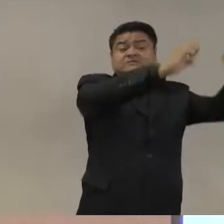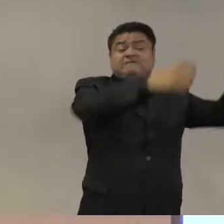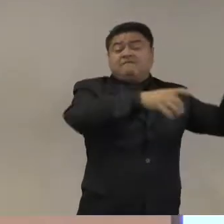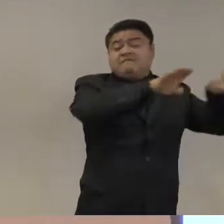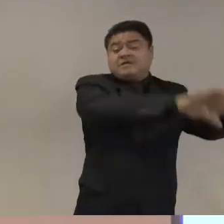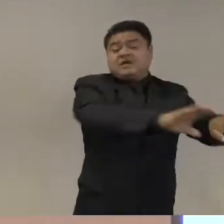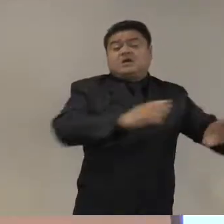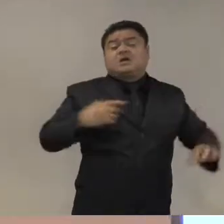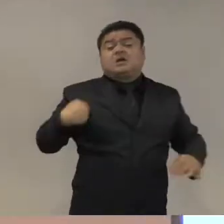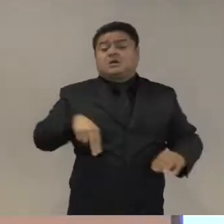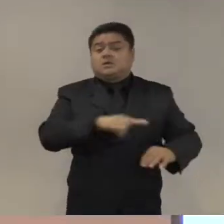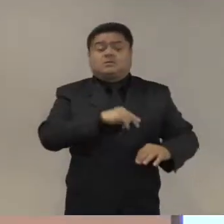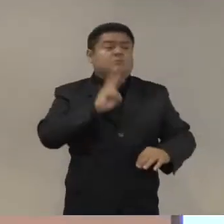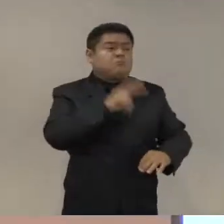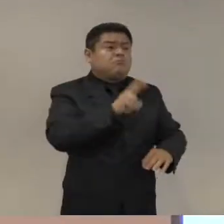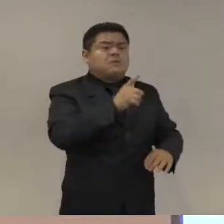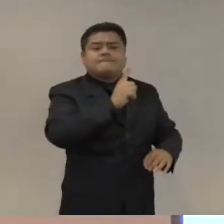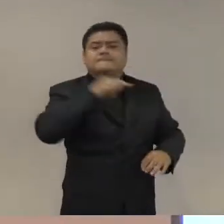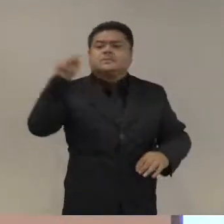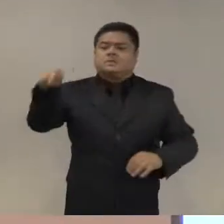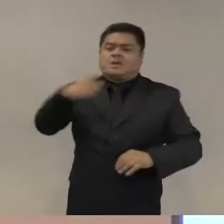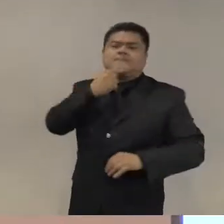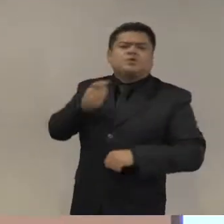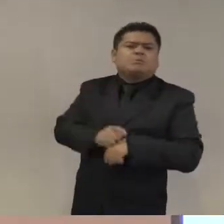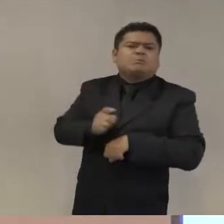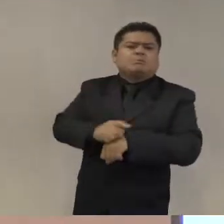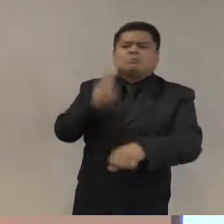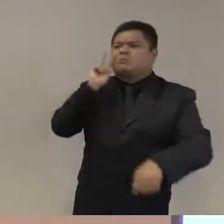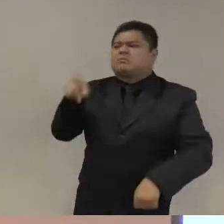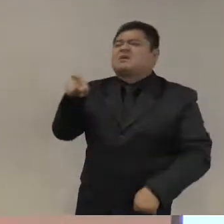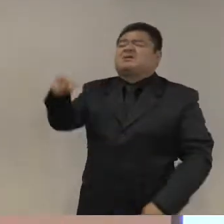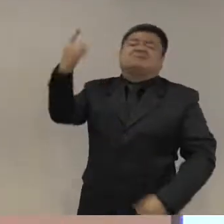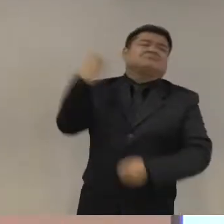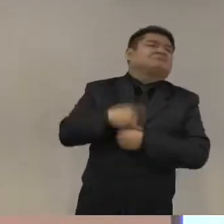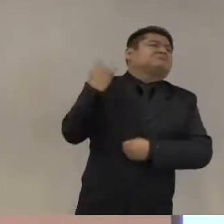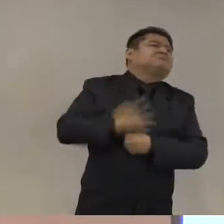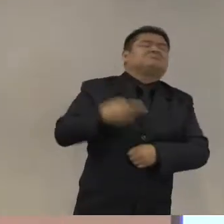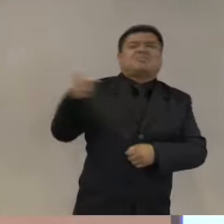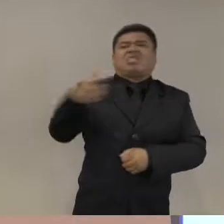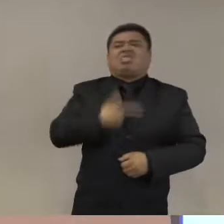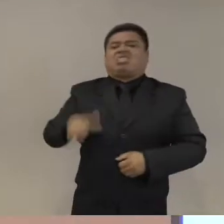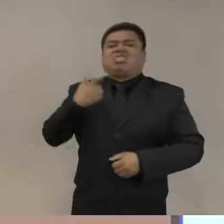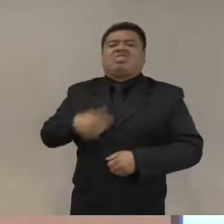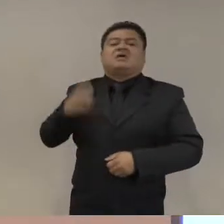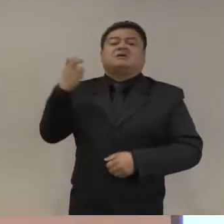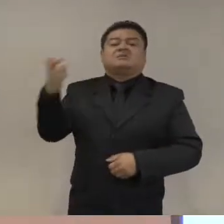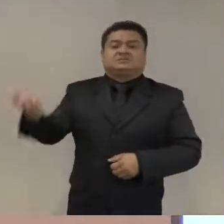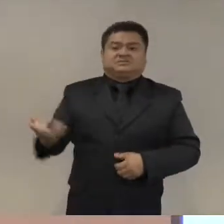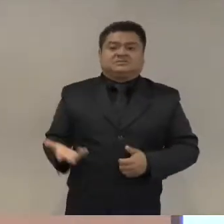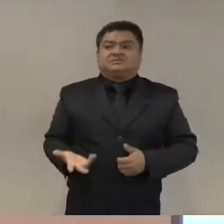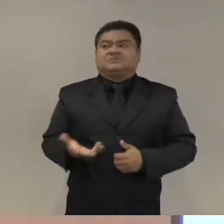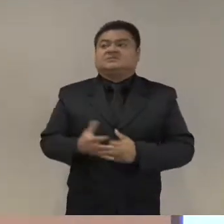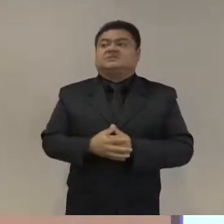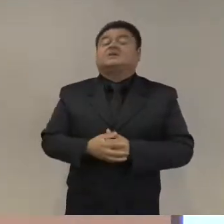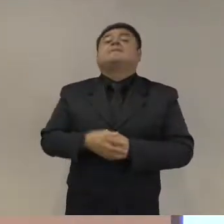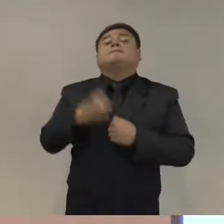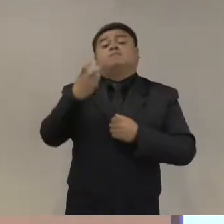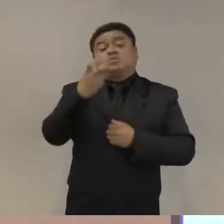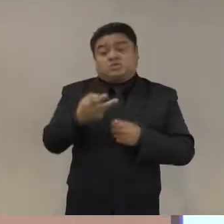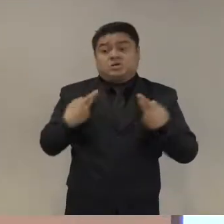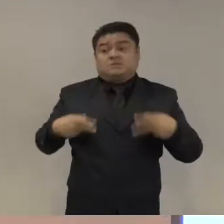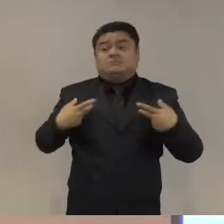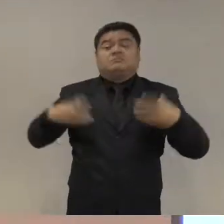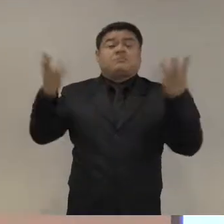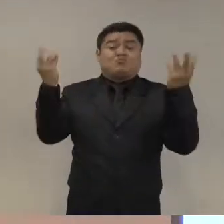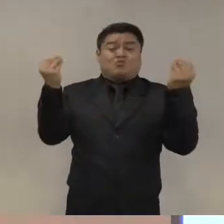los días y hay muchas experiencias negativas. Entonces, por eso digo, los militares son vistos como la única herramienta